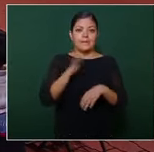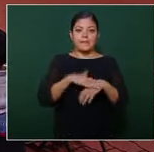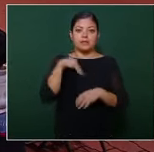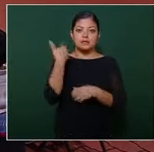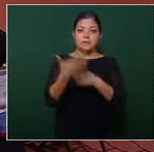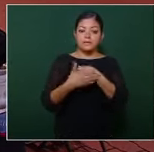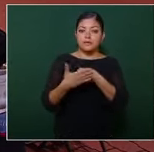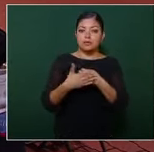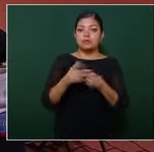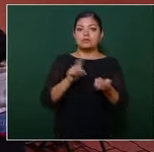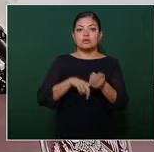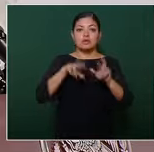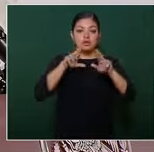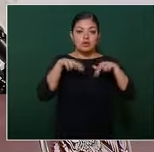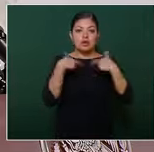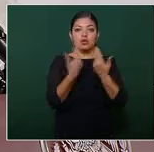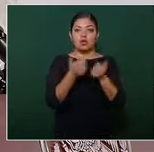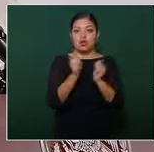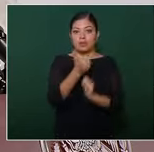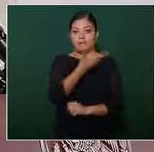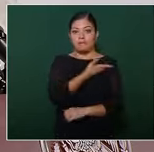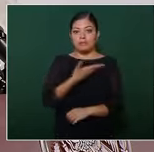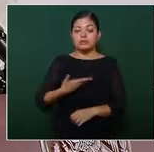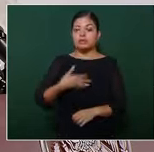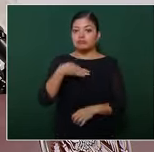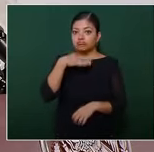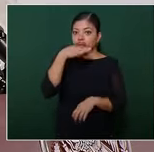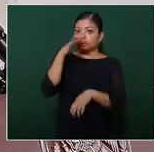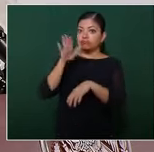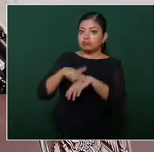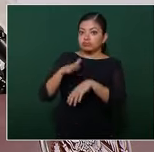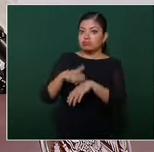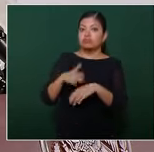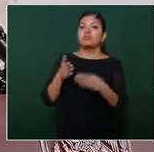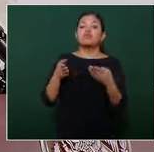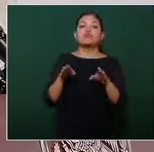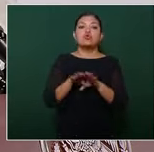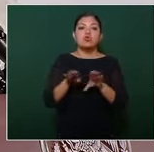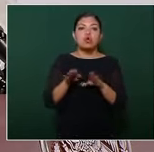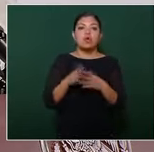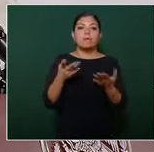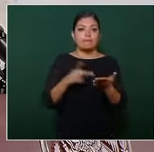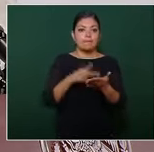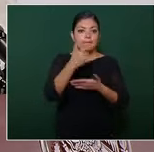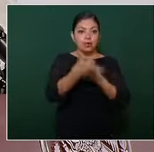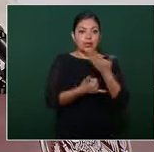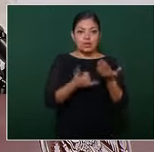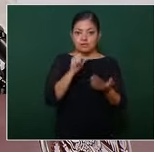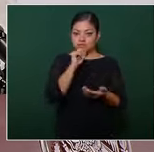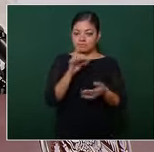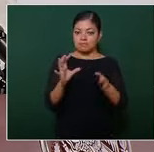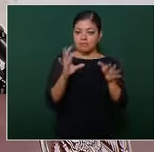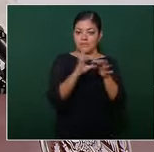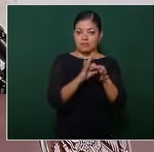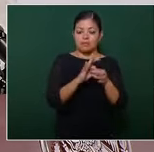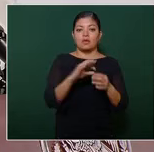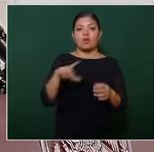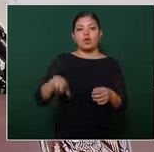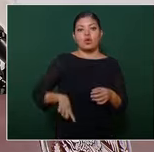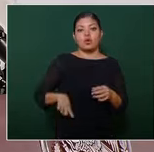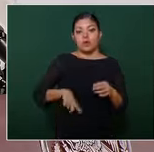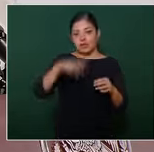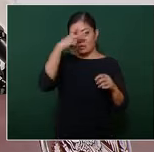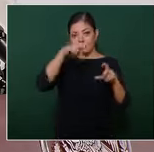visita del señor presidente la oportunidad de informarle cómo vamos con los proyectos que estamos haciendo en conjunto con el gobierno de la República,